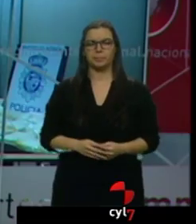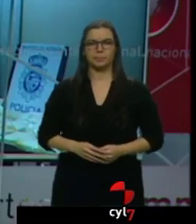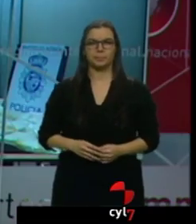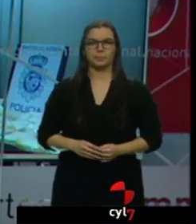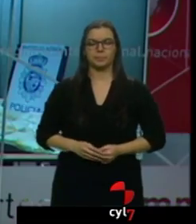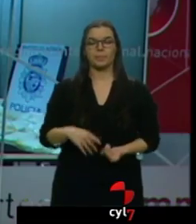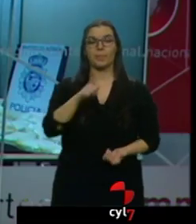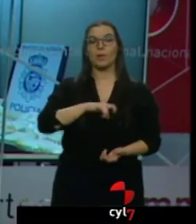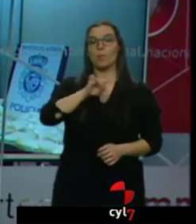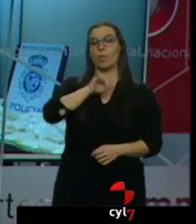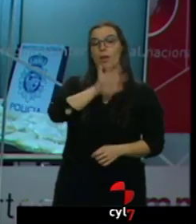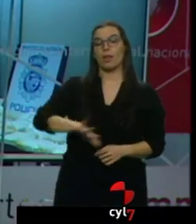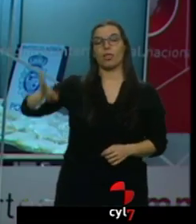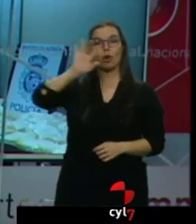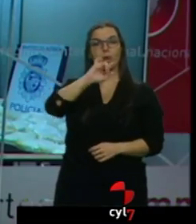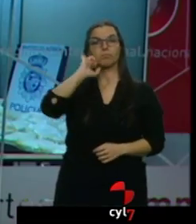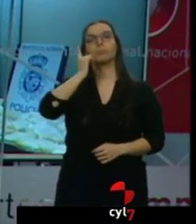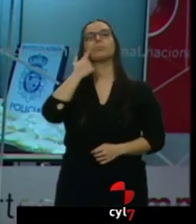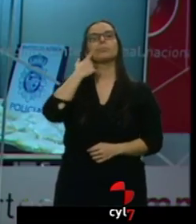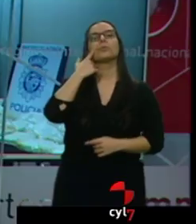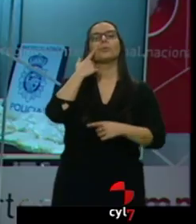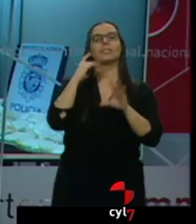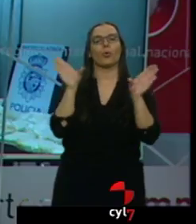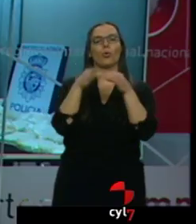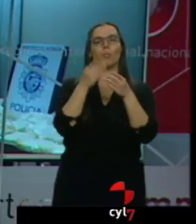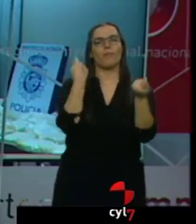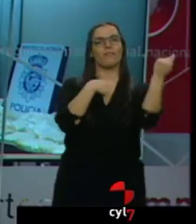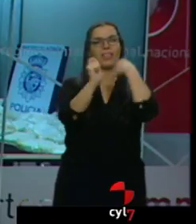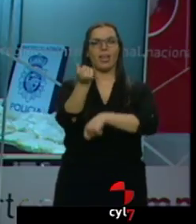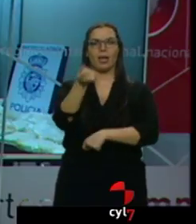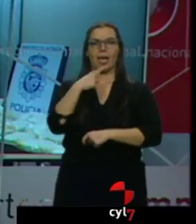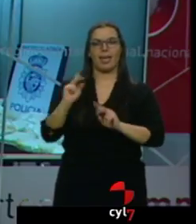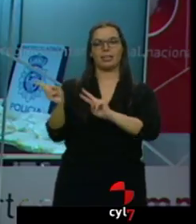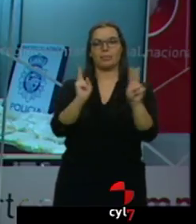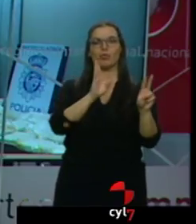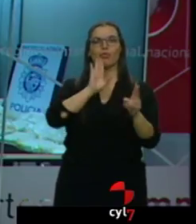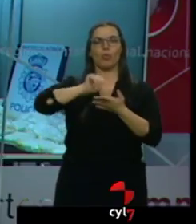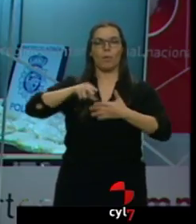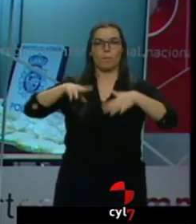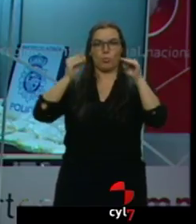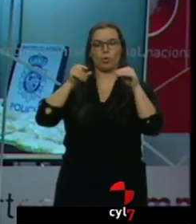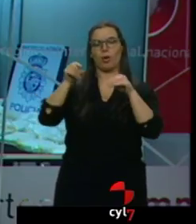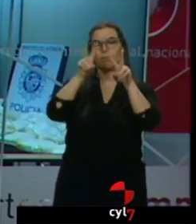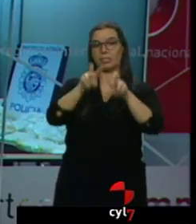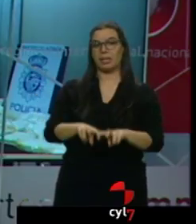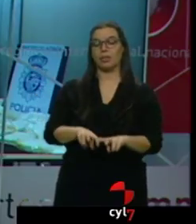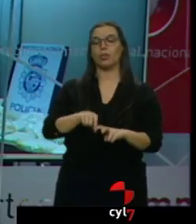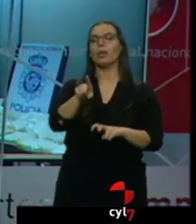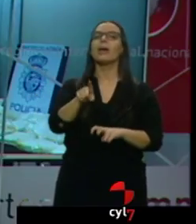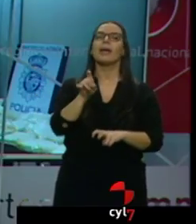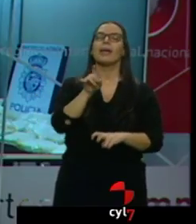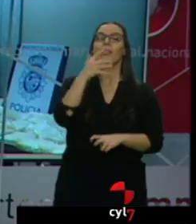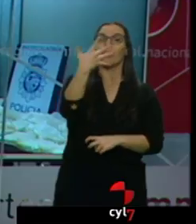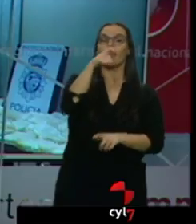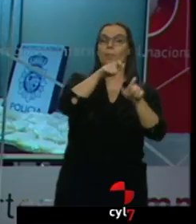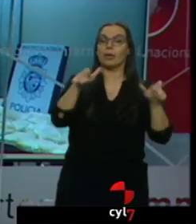La Policía Nacional ha desarticulado una cadena de distribución de Spitz en Burgos. Es la operación Dulzaina, donde han sido detenidos cinco presuntos traficantes